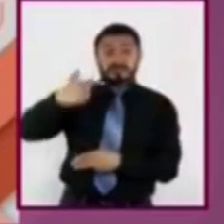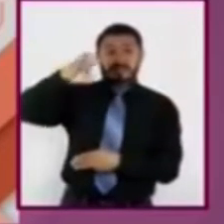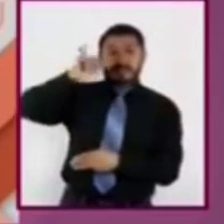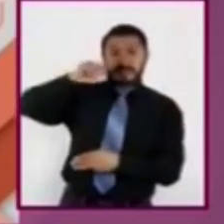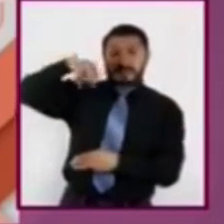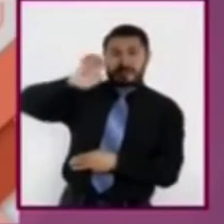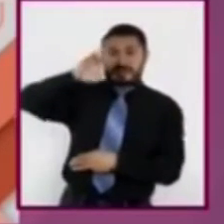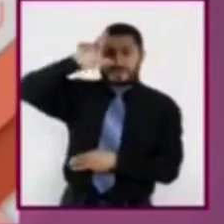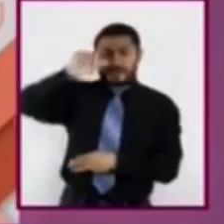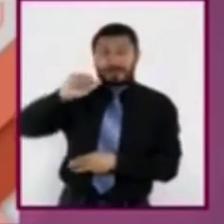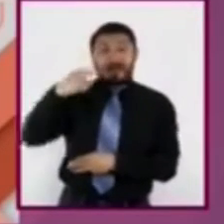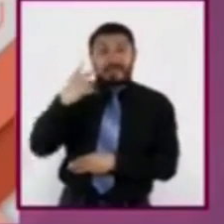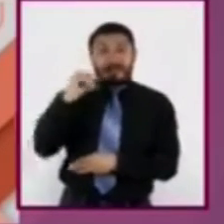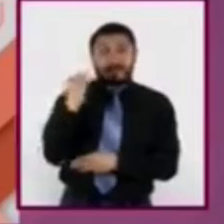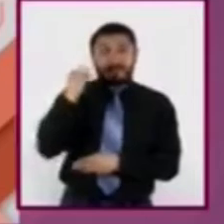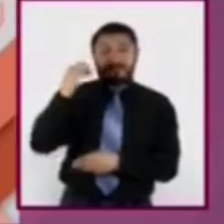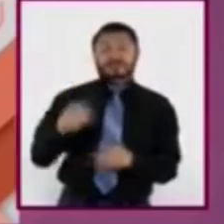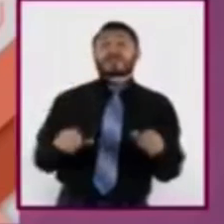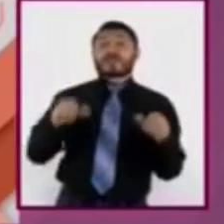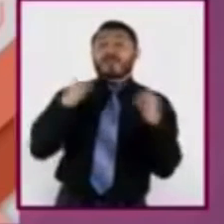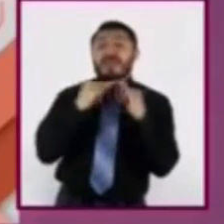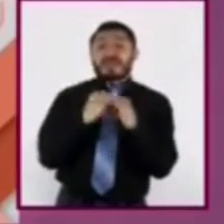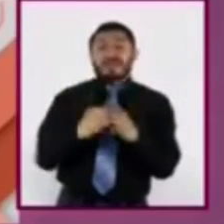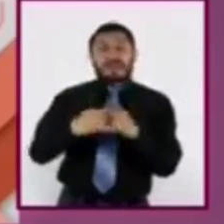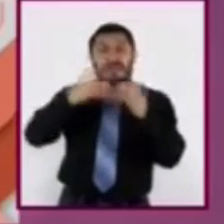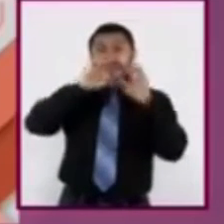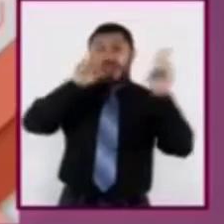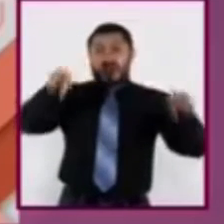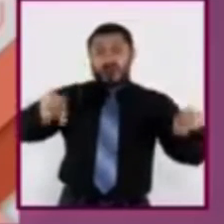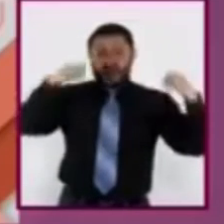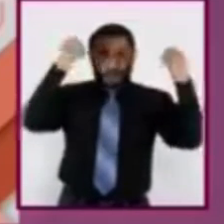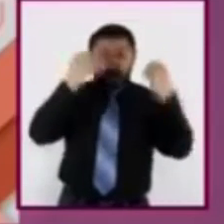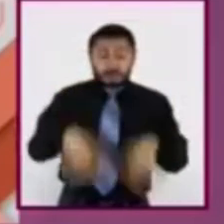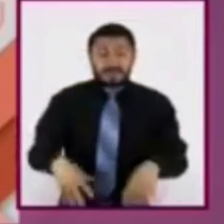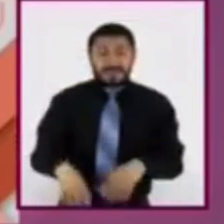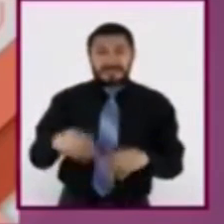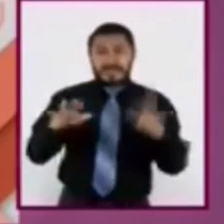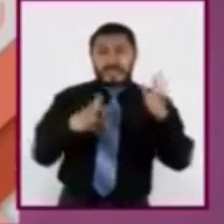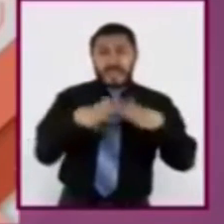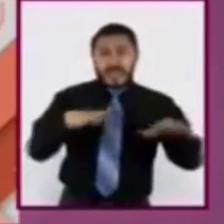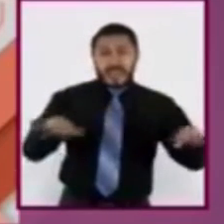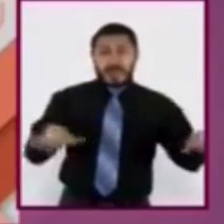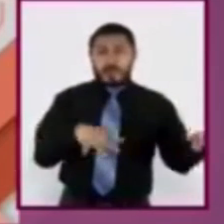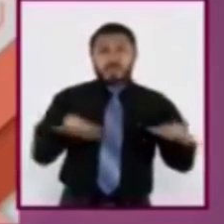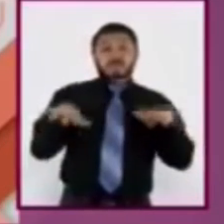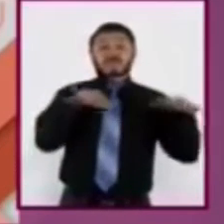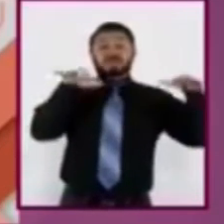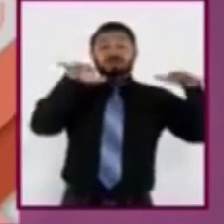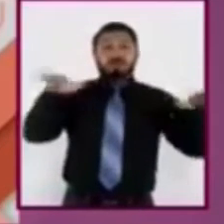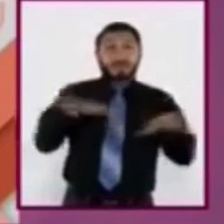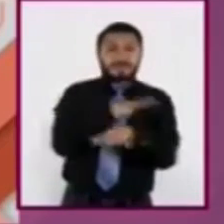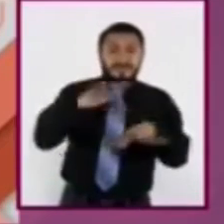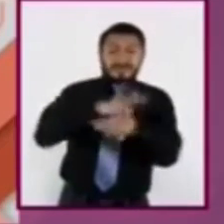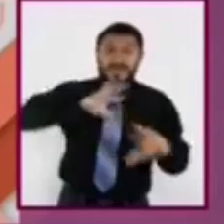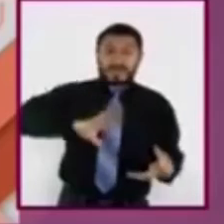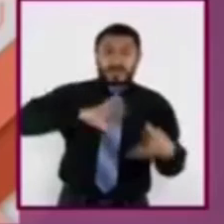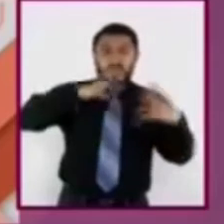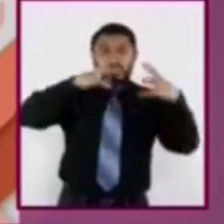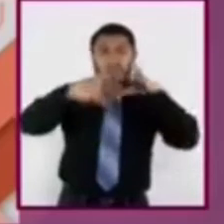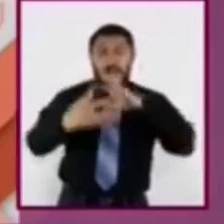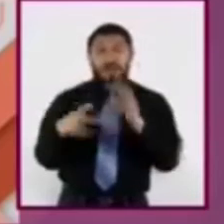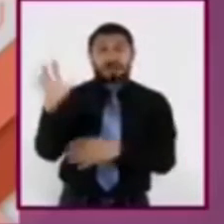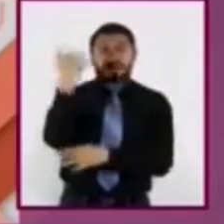La pérdida de hielo en el Ártico, el aumento del nivel del mar, los cambios en ecosistemas y fenómenos